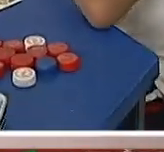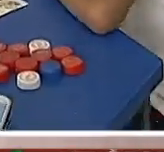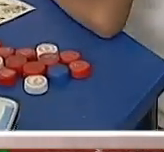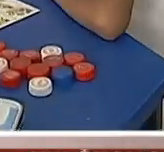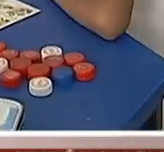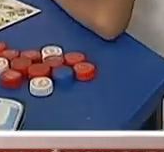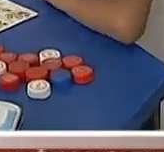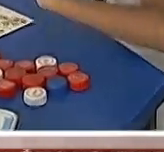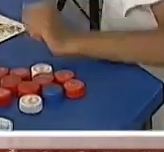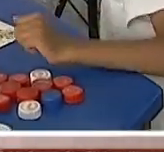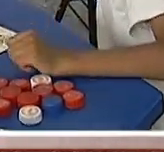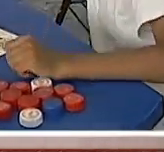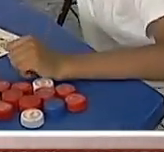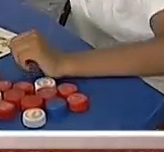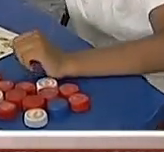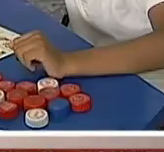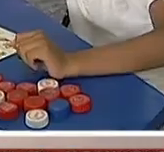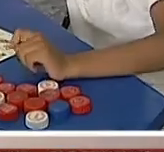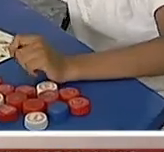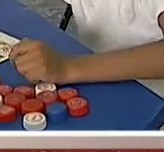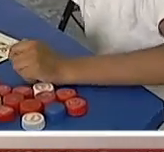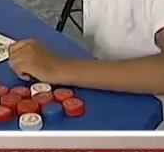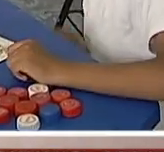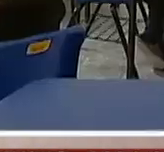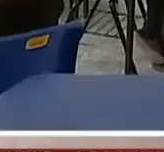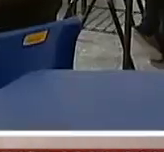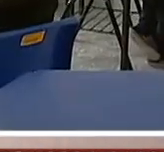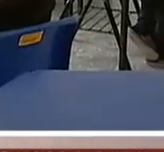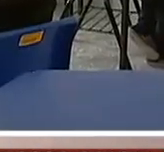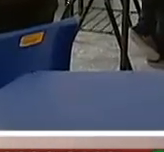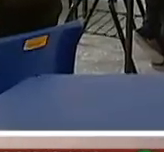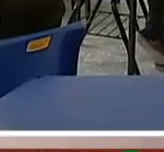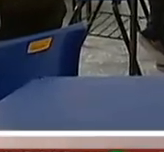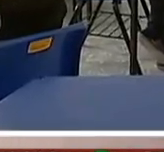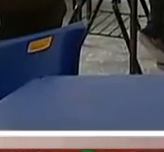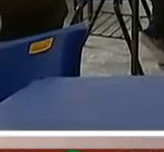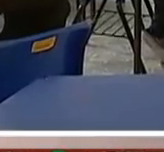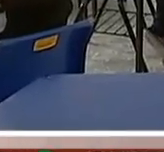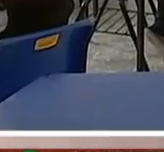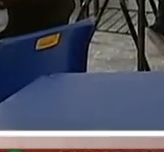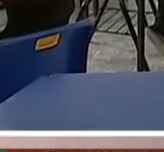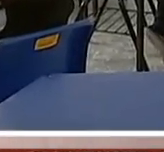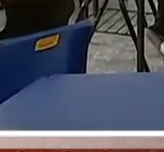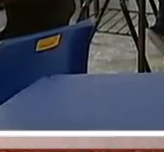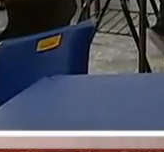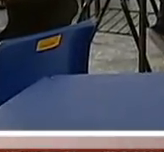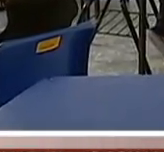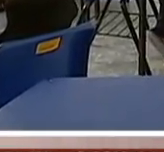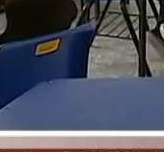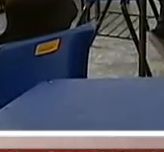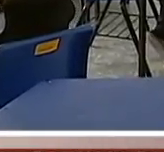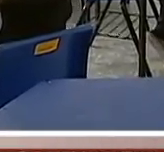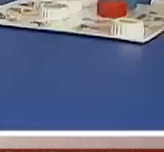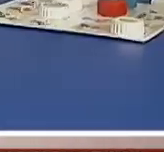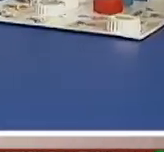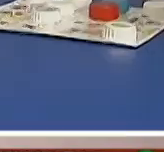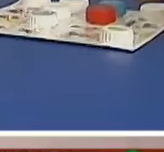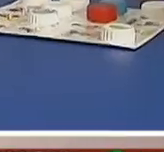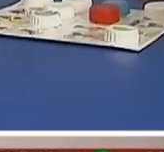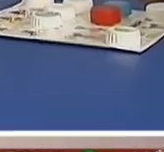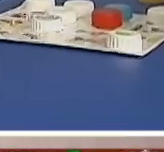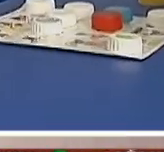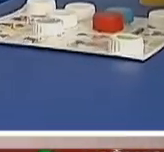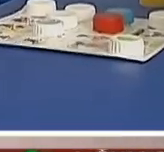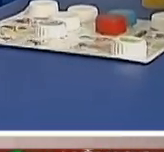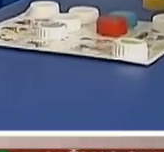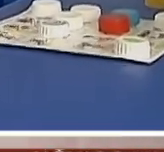también que desde muy temprano nosotros llegamos aquí a la escuela alrededor de las 7 más o menos y ya había muchos